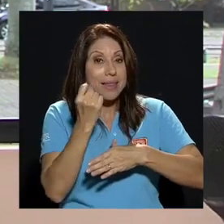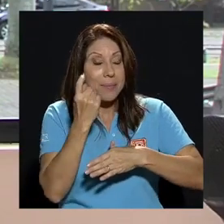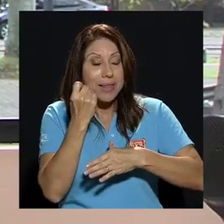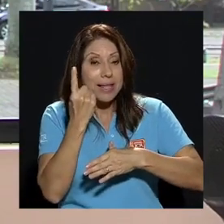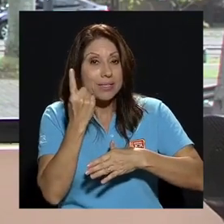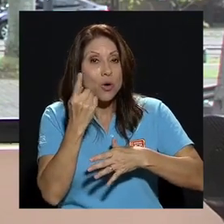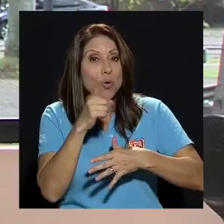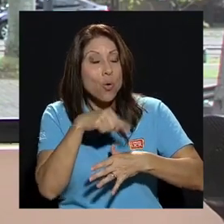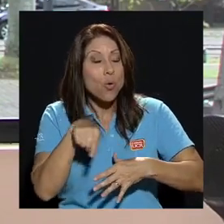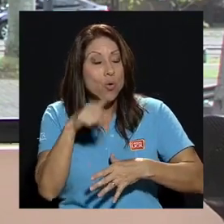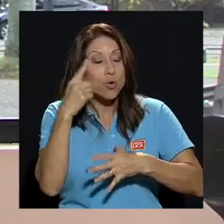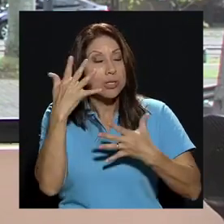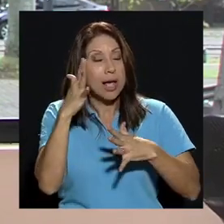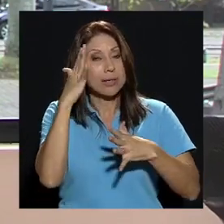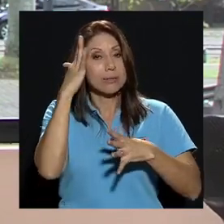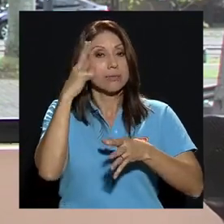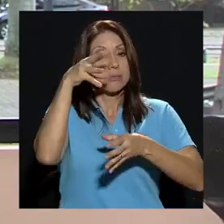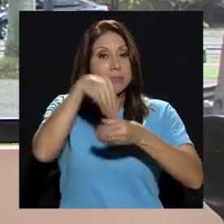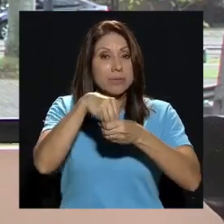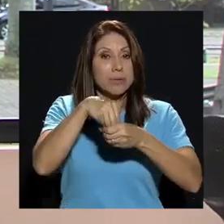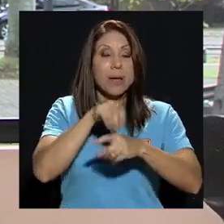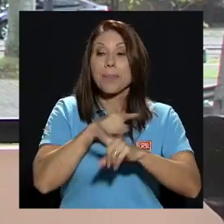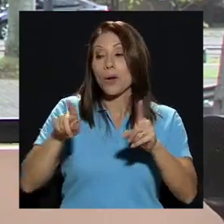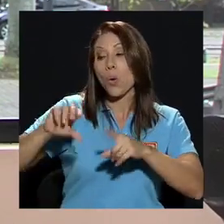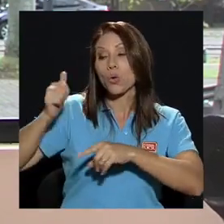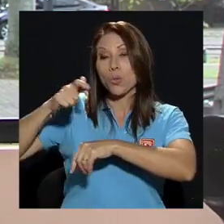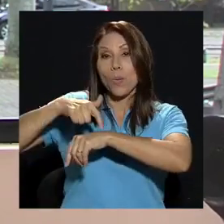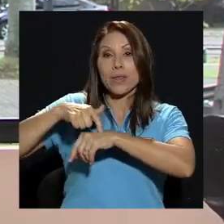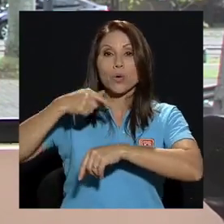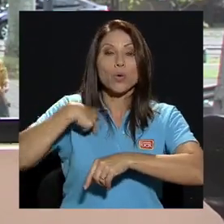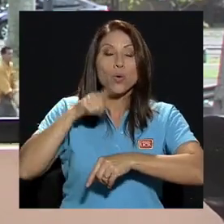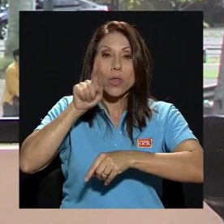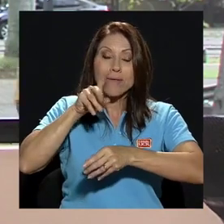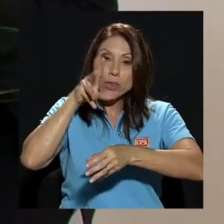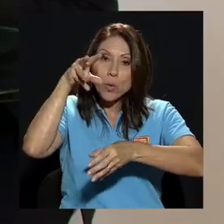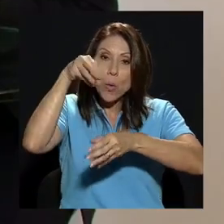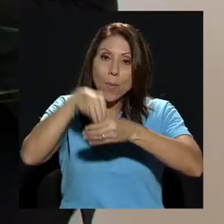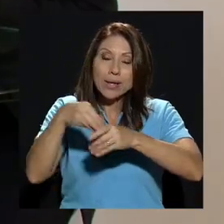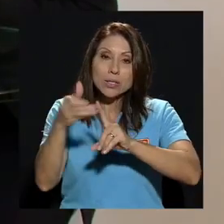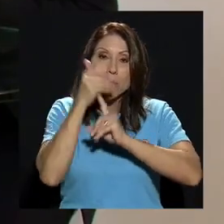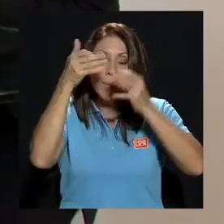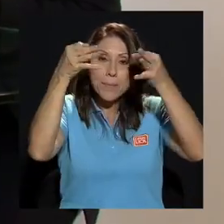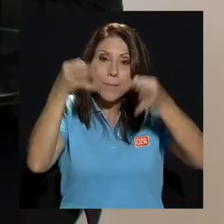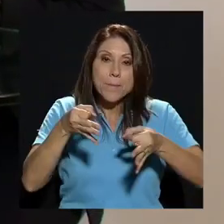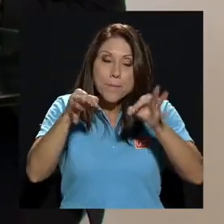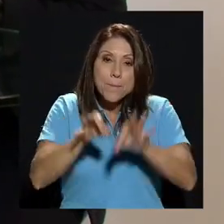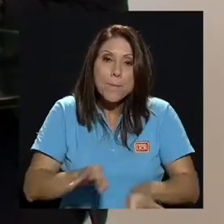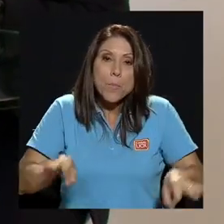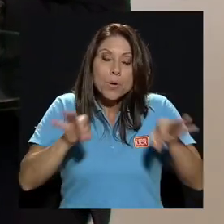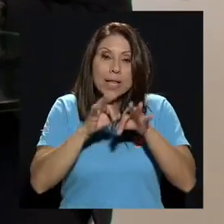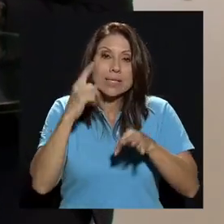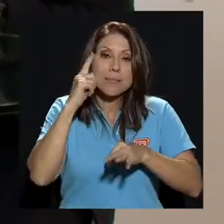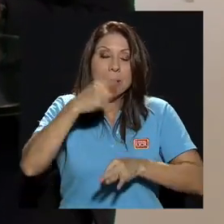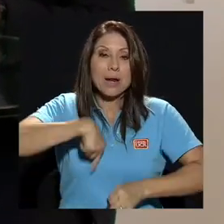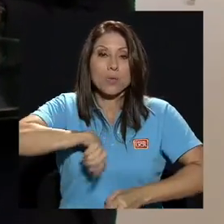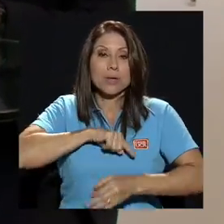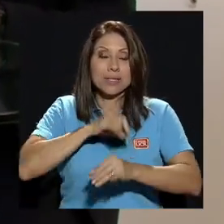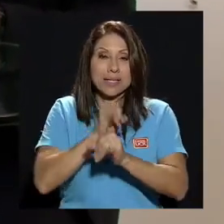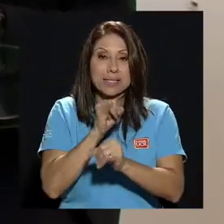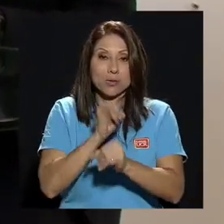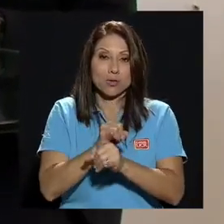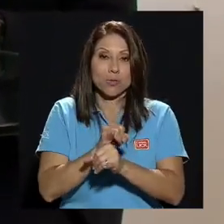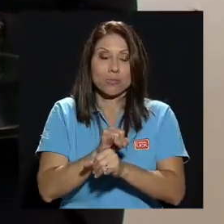involucrarse en la toma de decisiones importantes de nuestra universidad de nuestra institución que es nuestra institución tenemos que